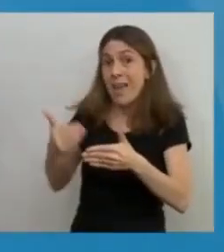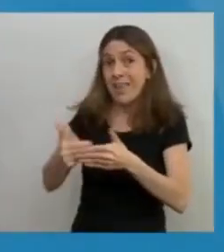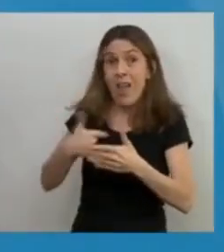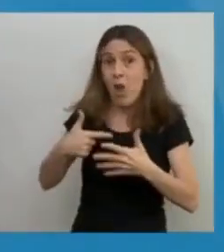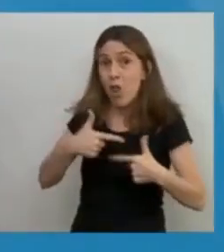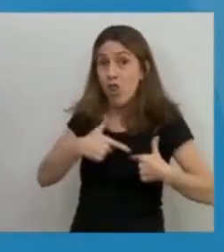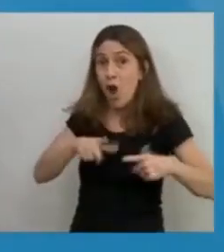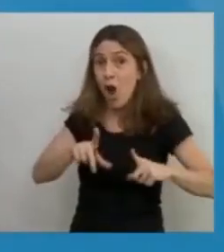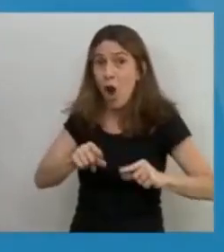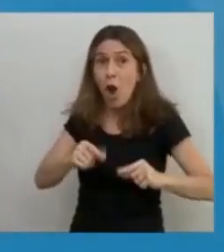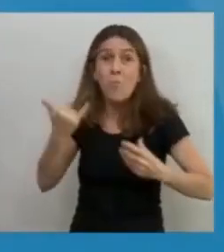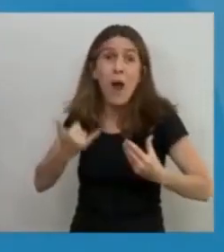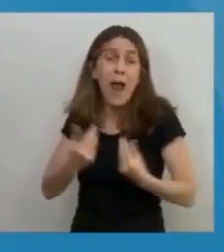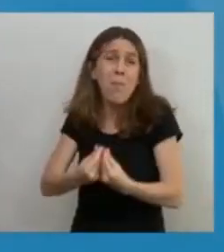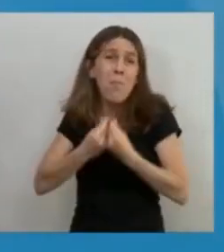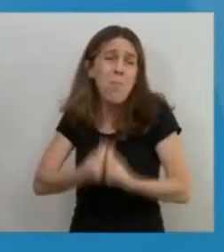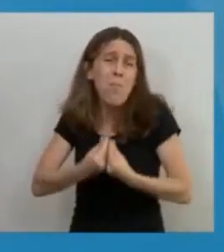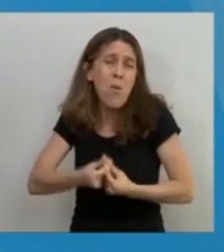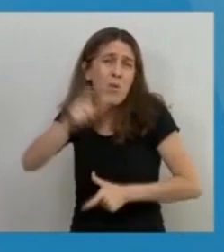argentinos perdieron la vida.